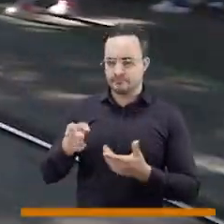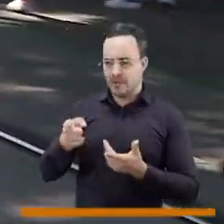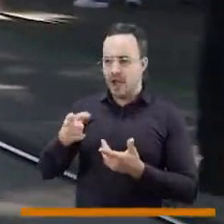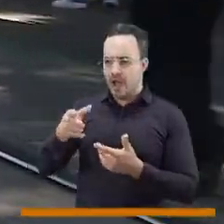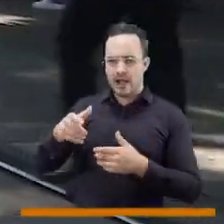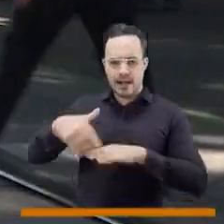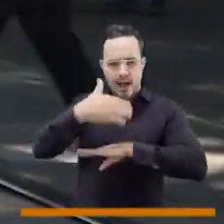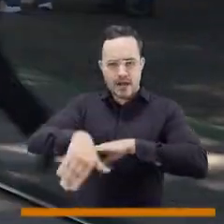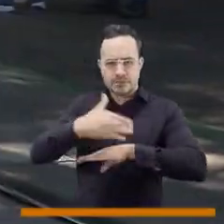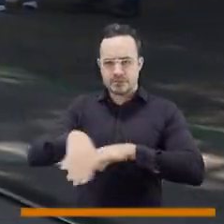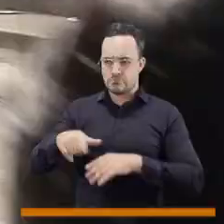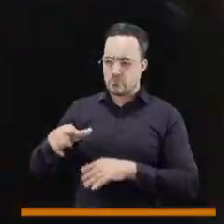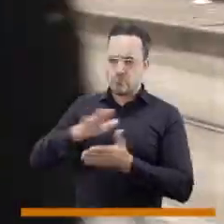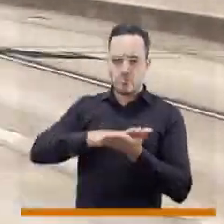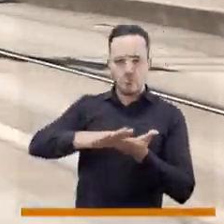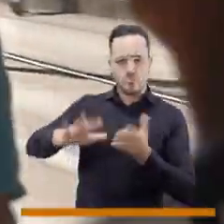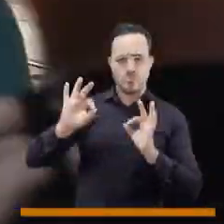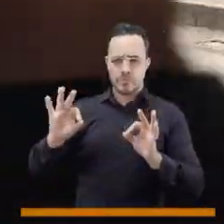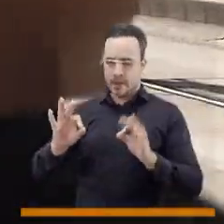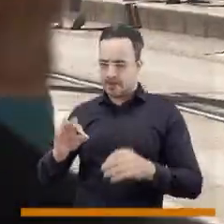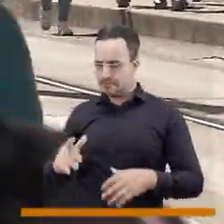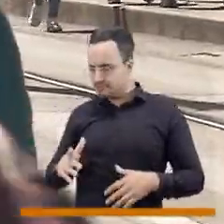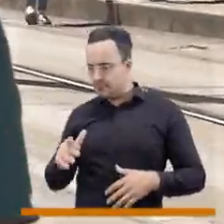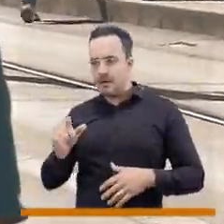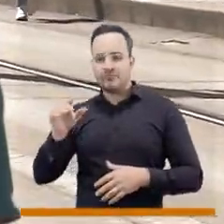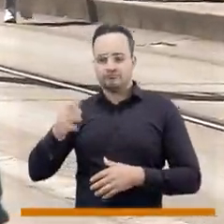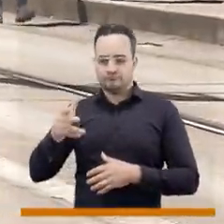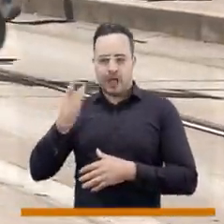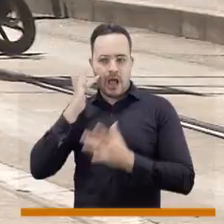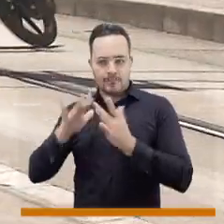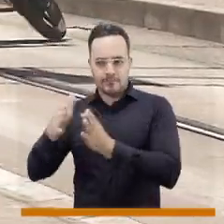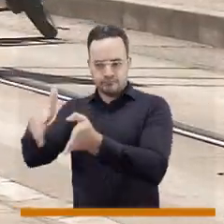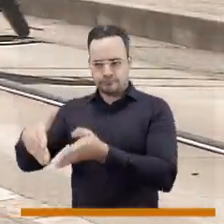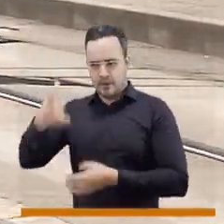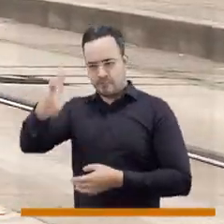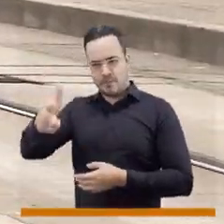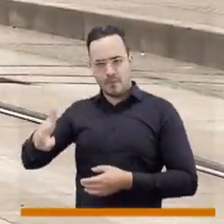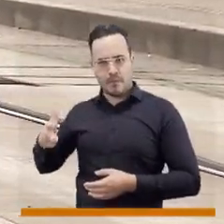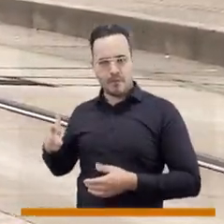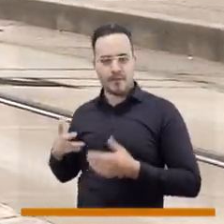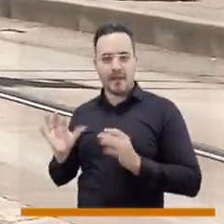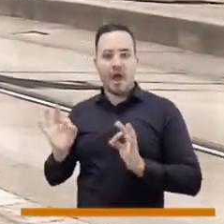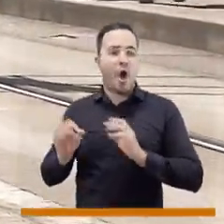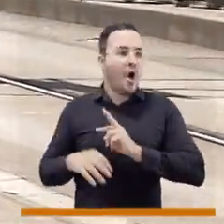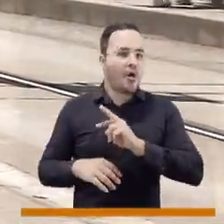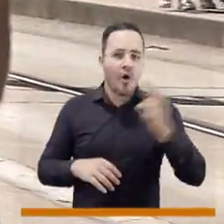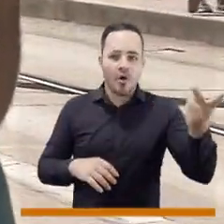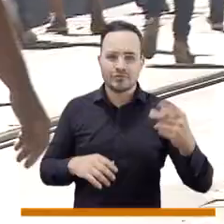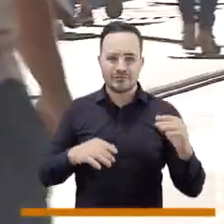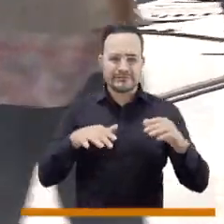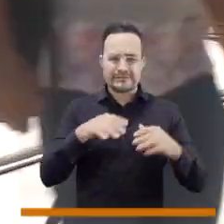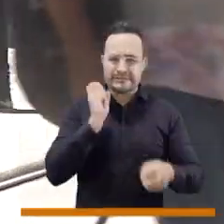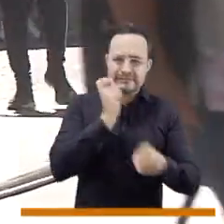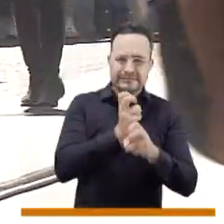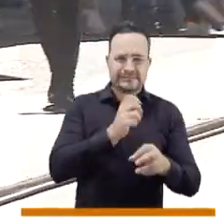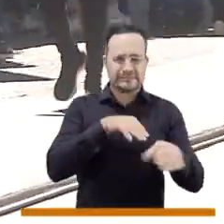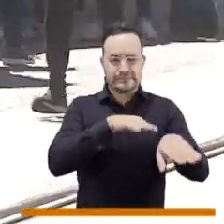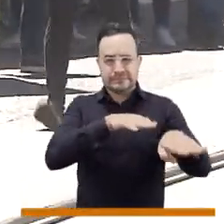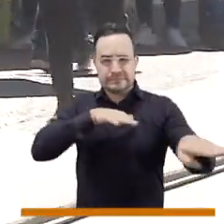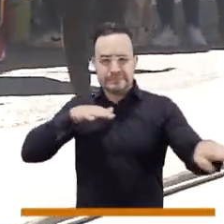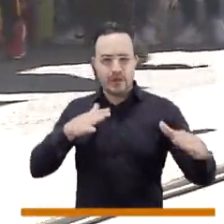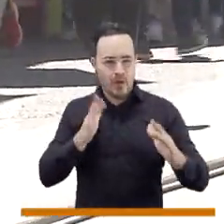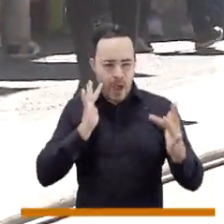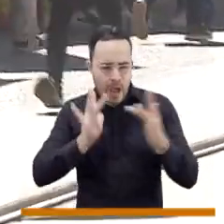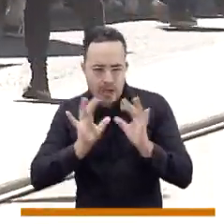específicas para el parqueo que nos permitan en las zonas más críticas permitir a la gente que encuentre un parqueadero de manera